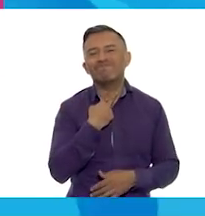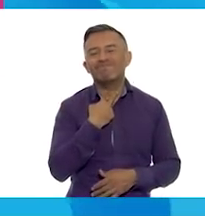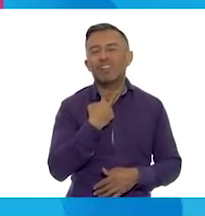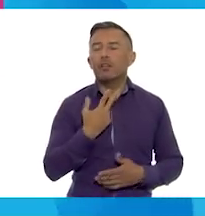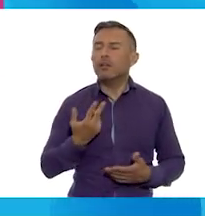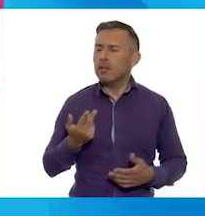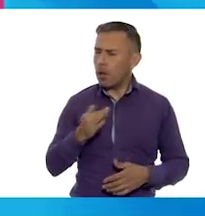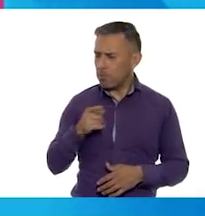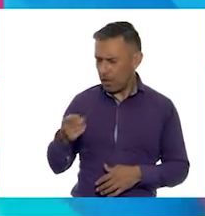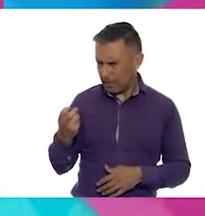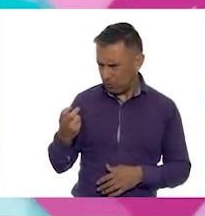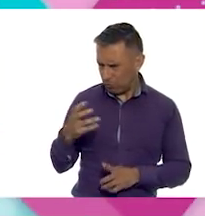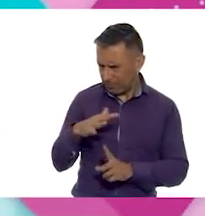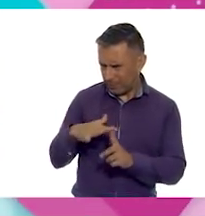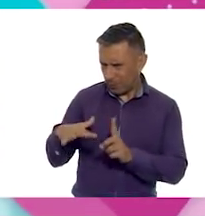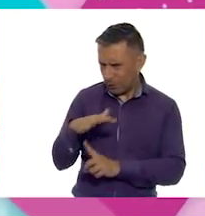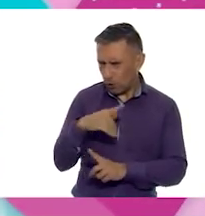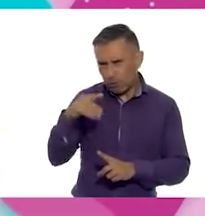respecto a esta situación?